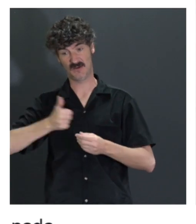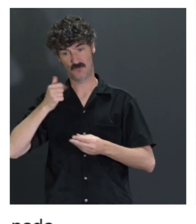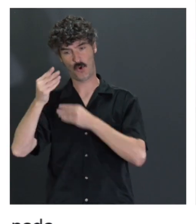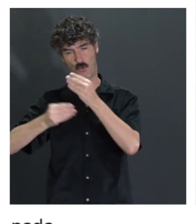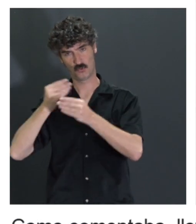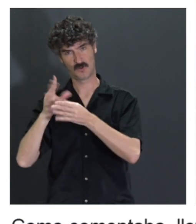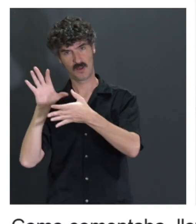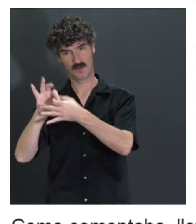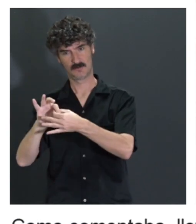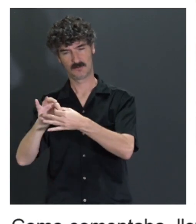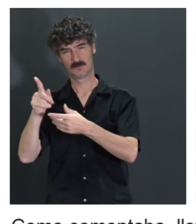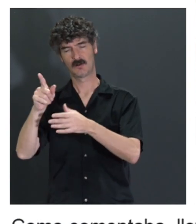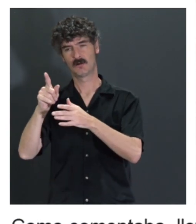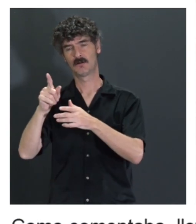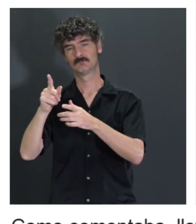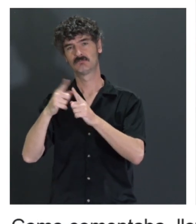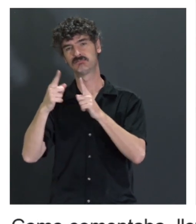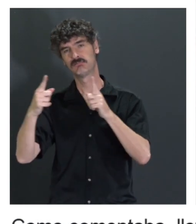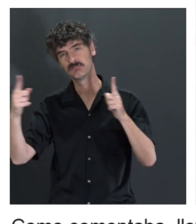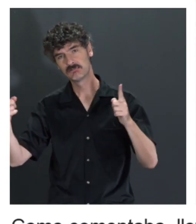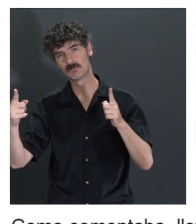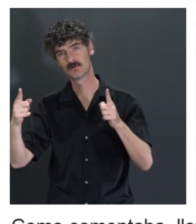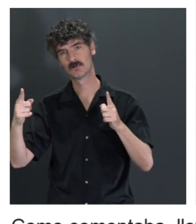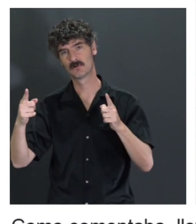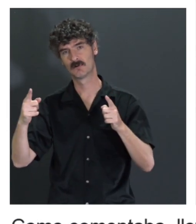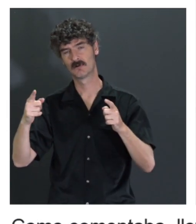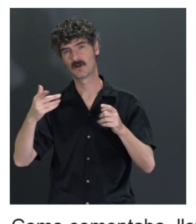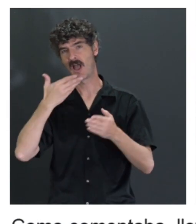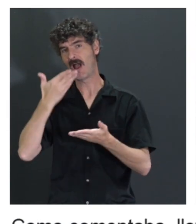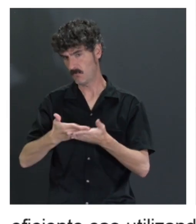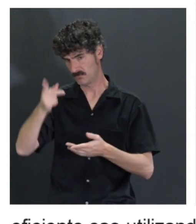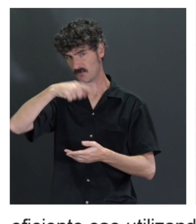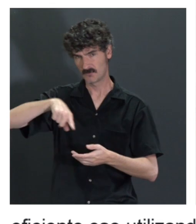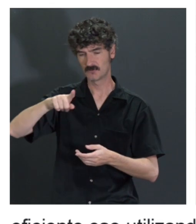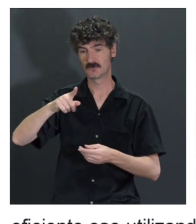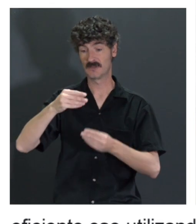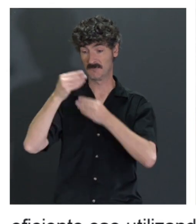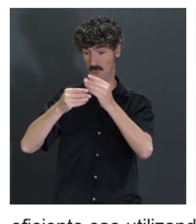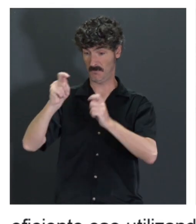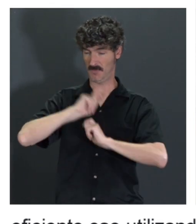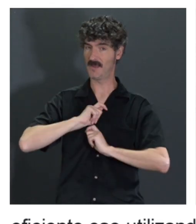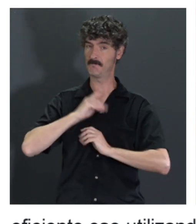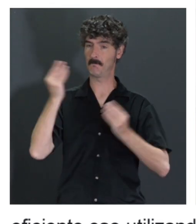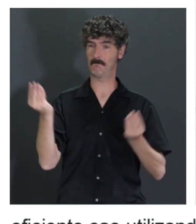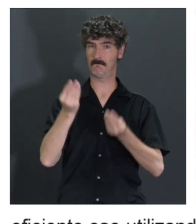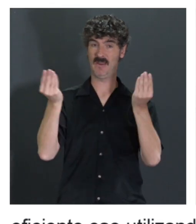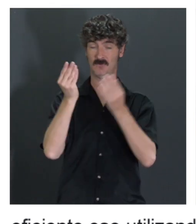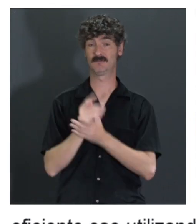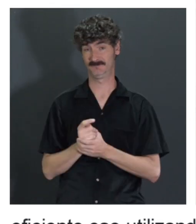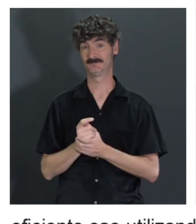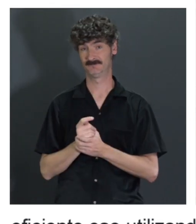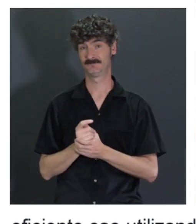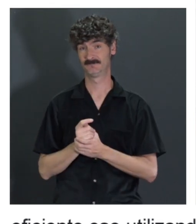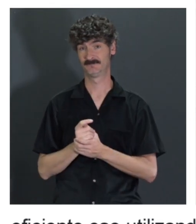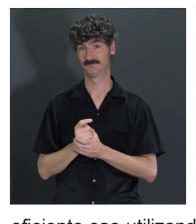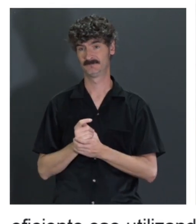todo este trabajo que es muy latoso y que lleva muchas horas y tiene poco valor añadido, si me lo haces tú, guau. Y eso es...